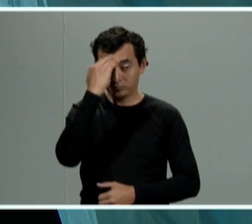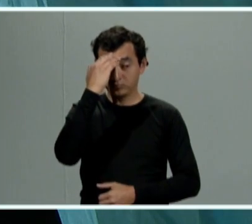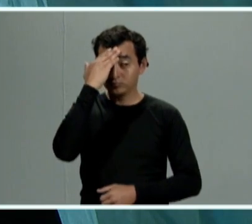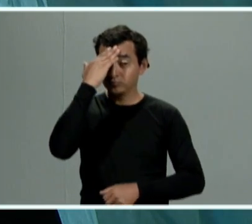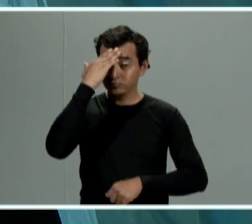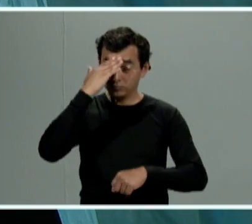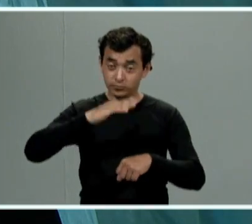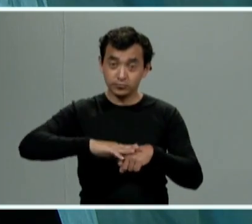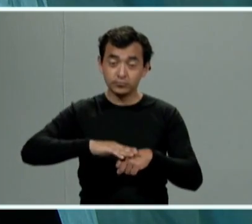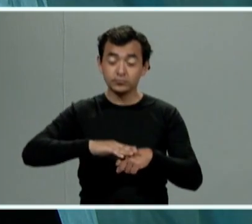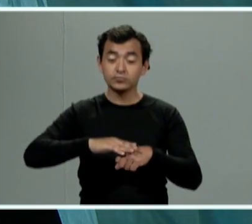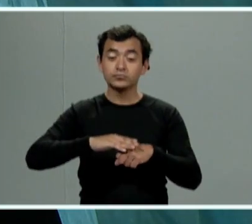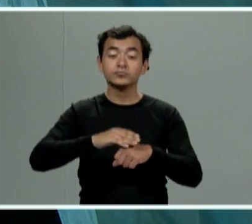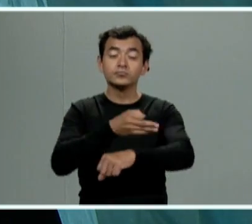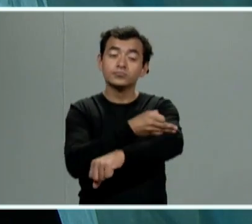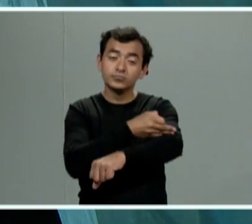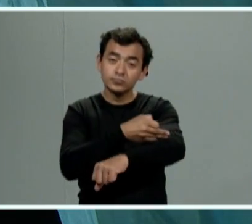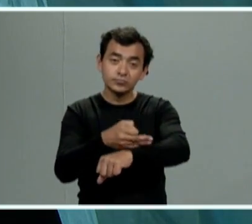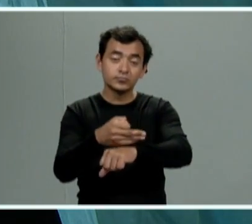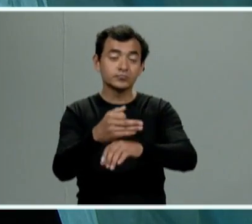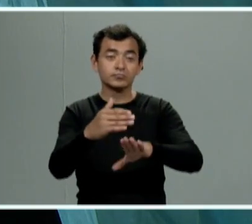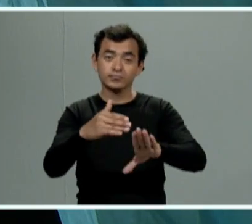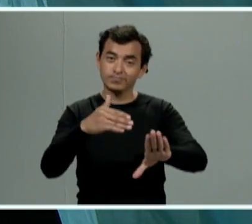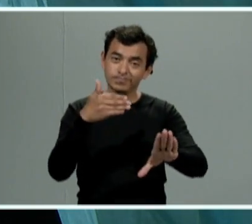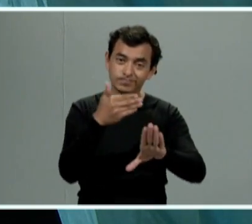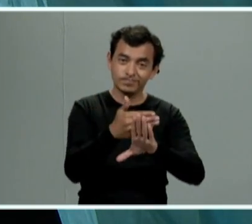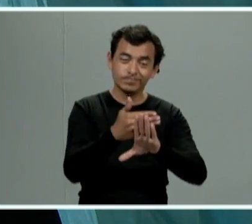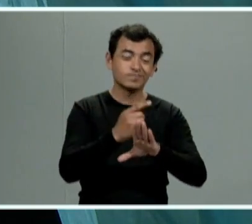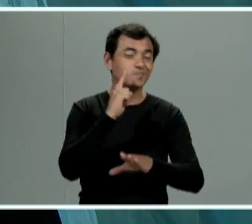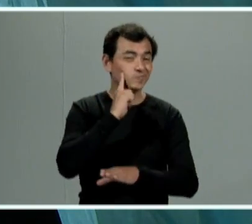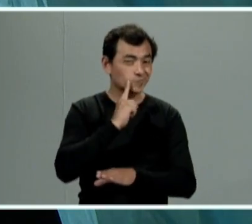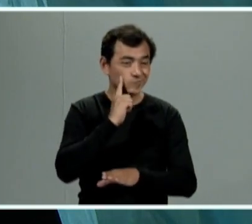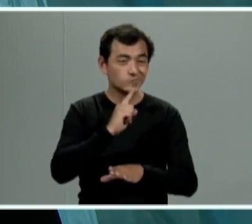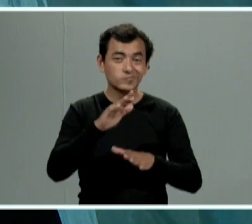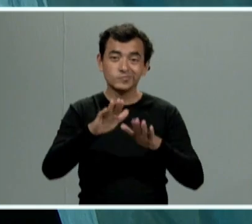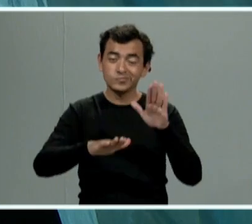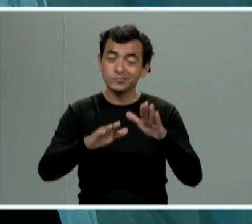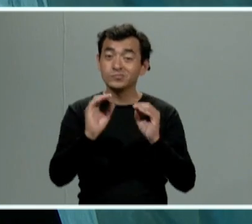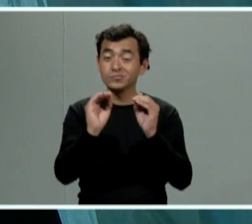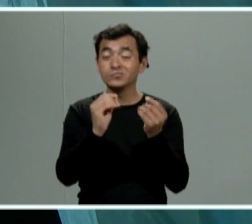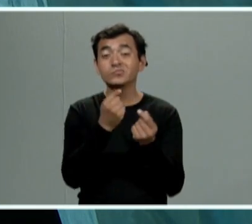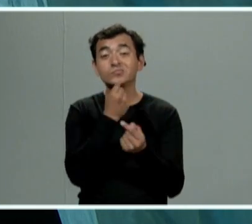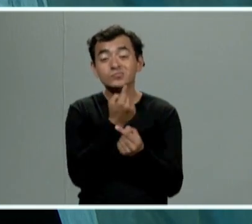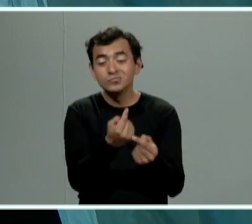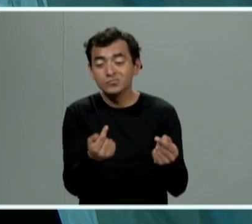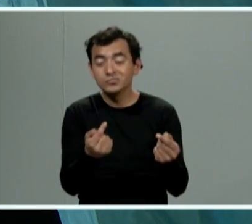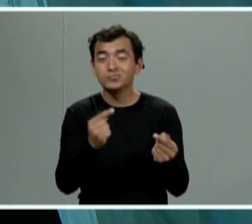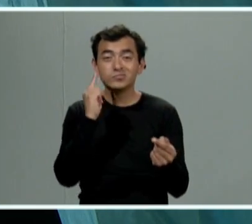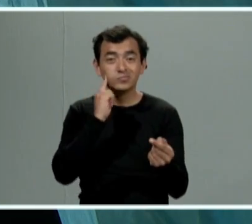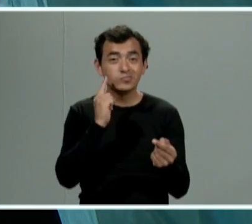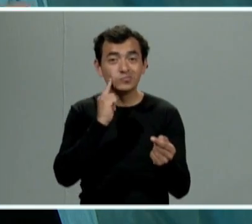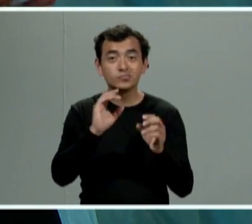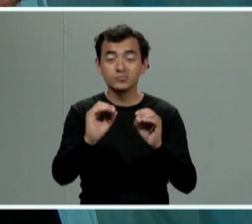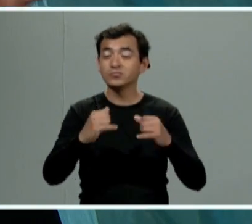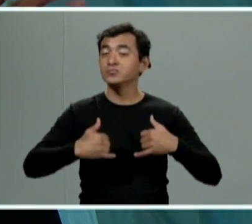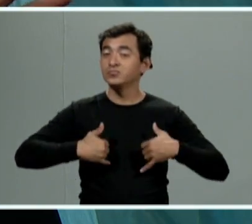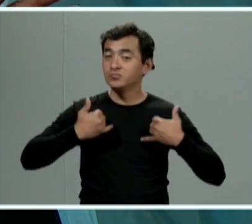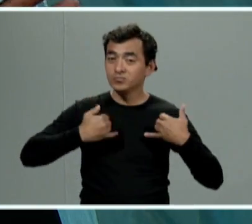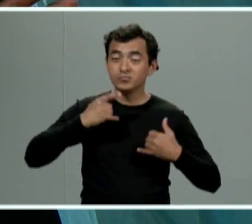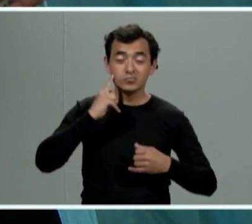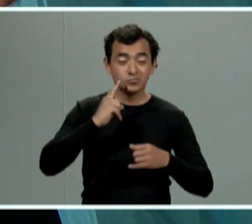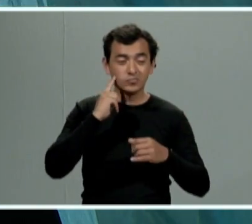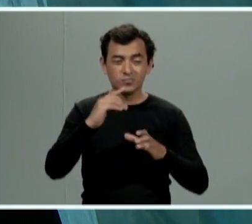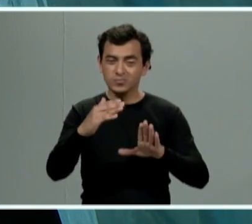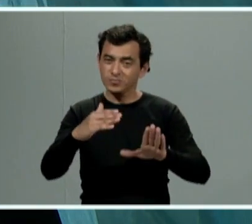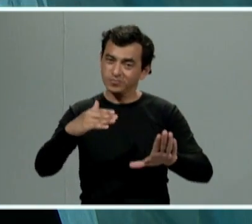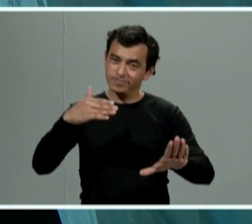violencia familiar en agravio de víctimas mujeres o niñas si este o adolescentes que conoce